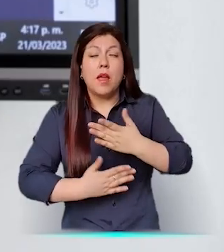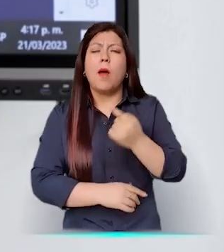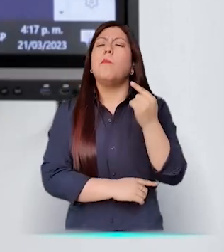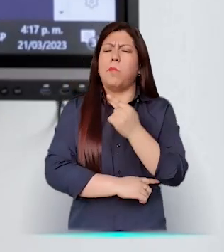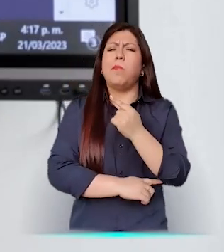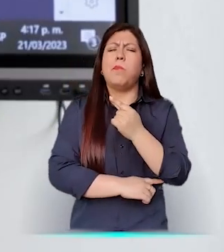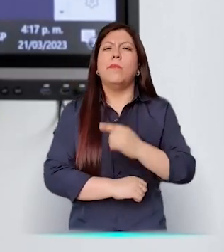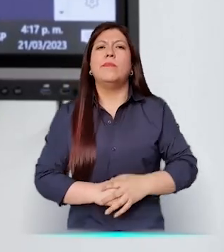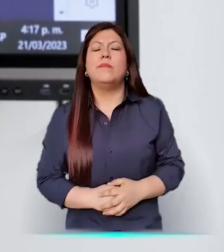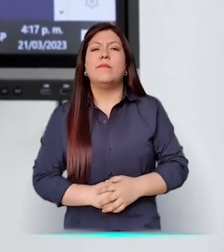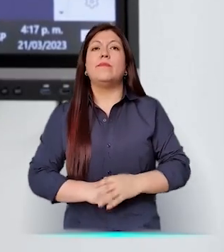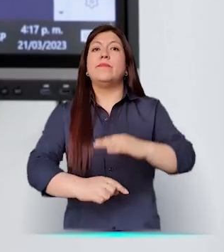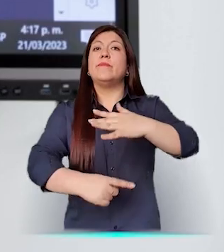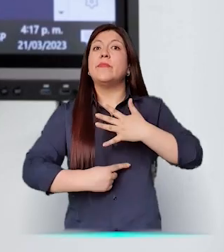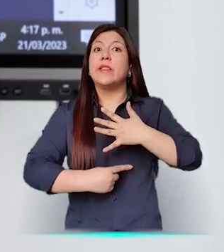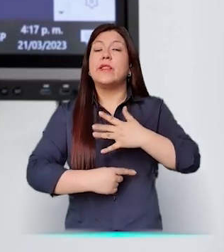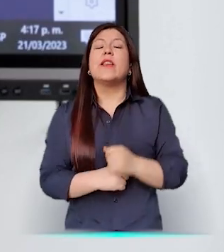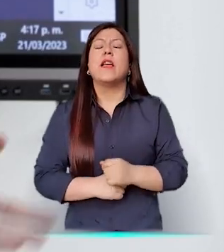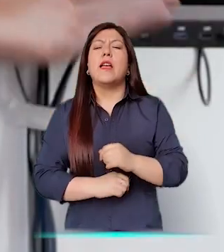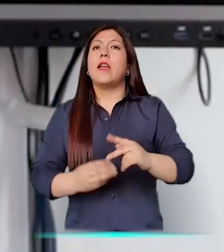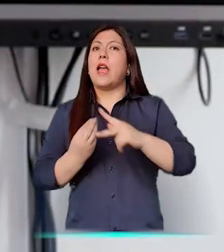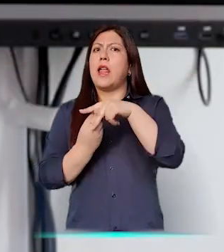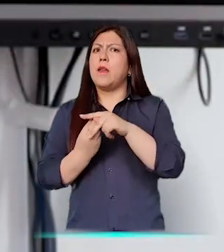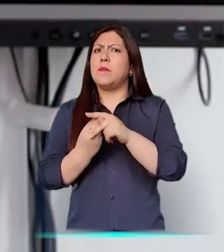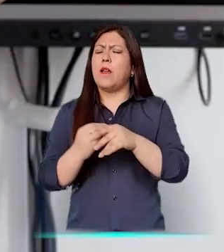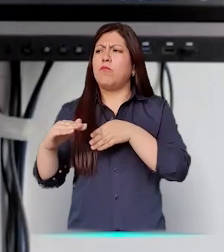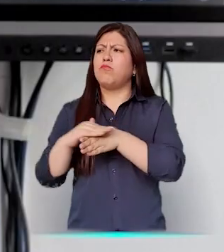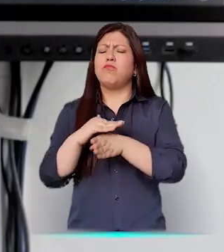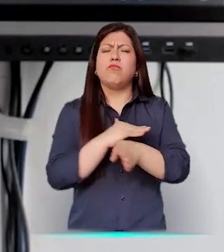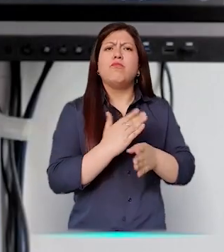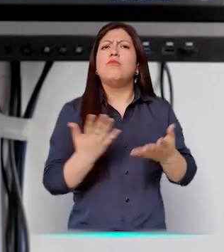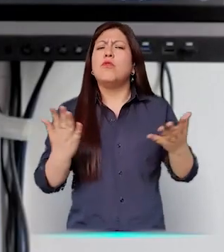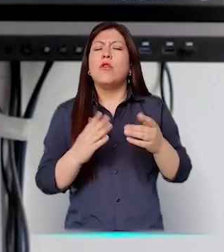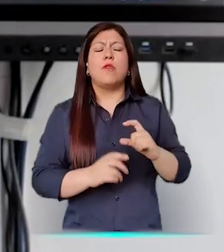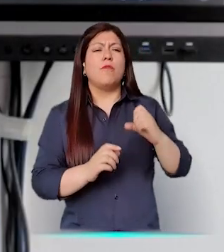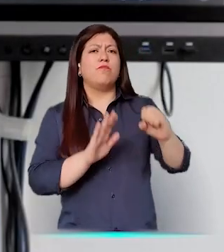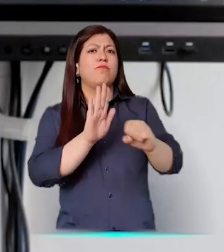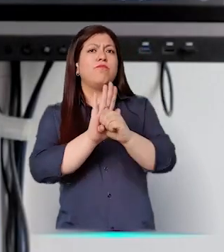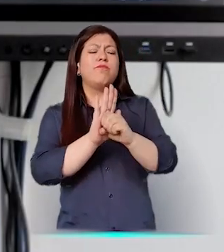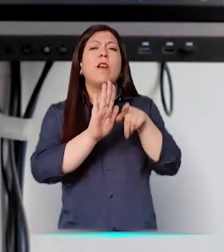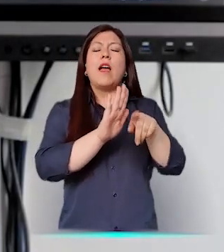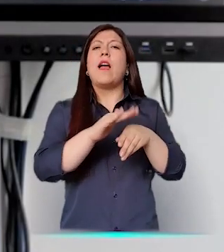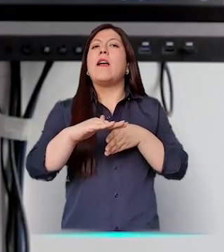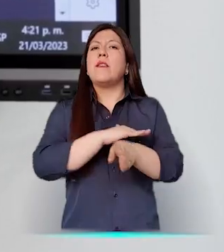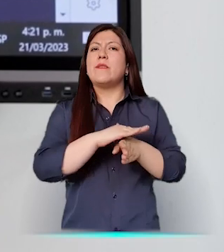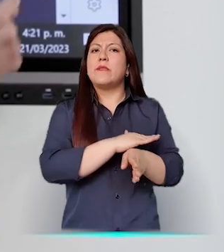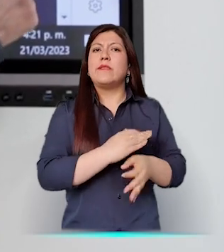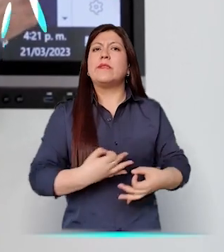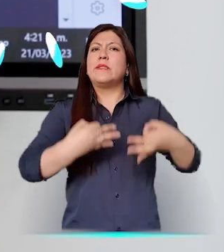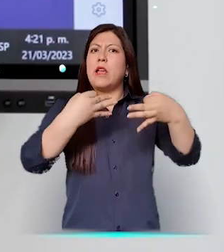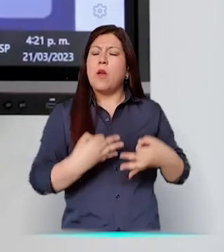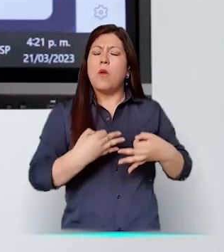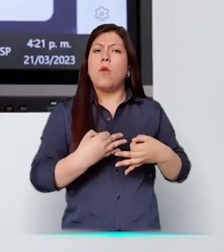consultas y felicitaciones. O si usted nos quiere felicitar, por ahí mismo también. Tip seis. Contamos con una súper herramienta de accesibilidad que